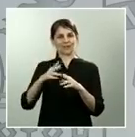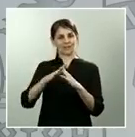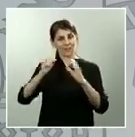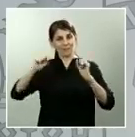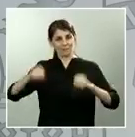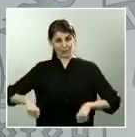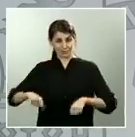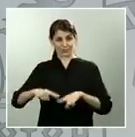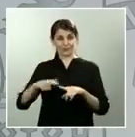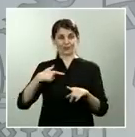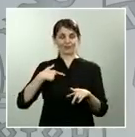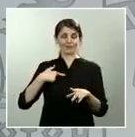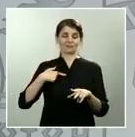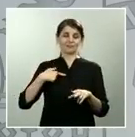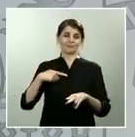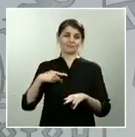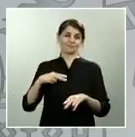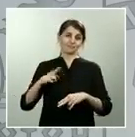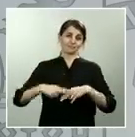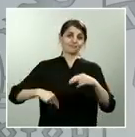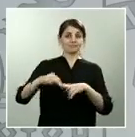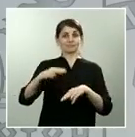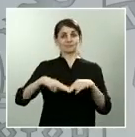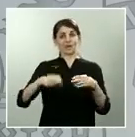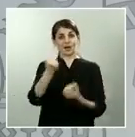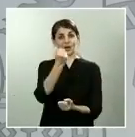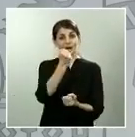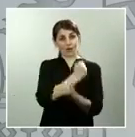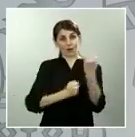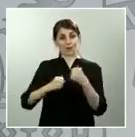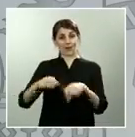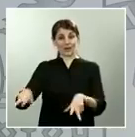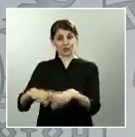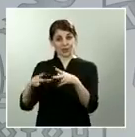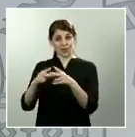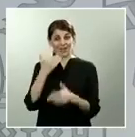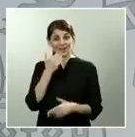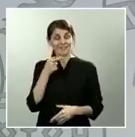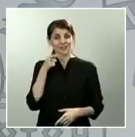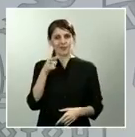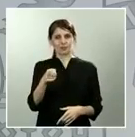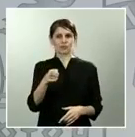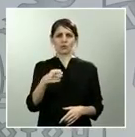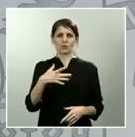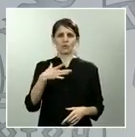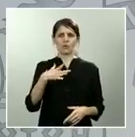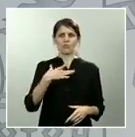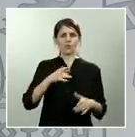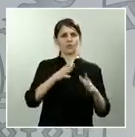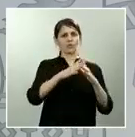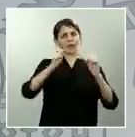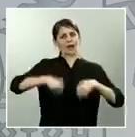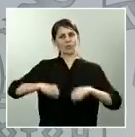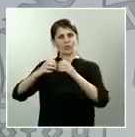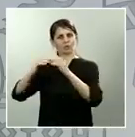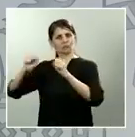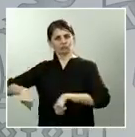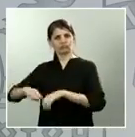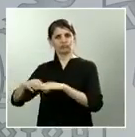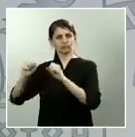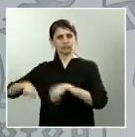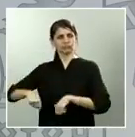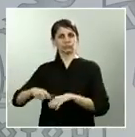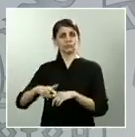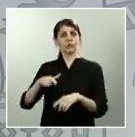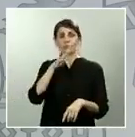acudimos con vocación de llegar a acuerdos, de intentar concitar este consenso, que es lo que quieren los ciudadanos, lo que